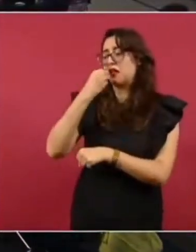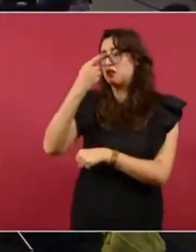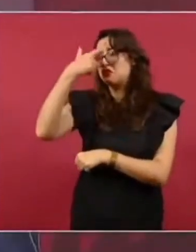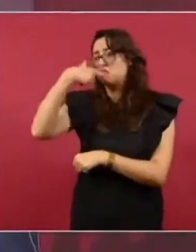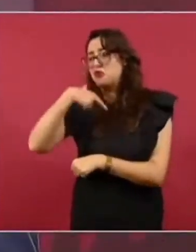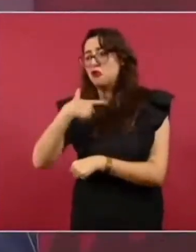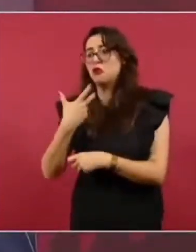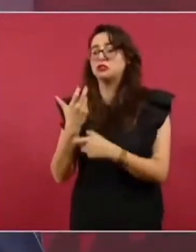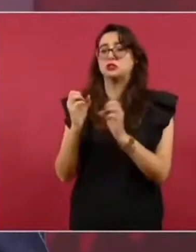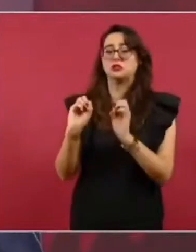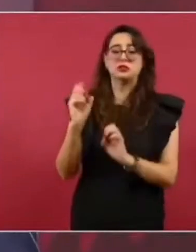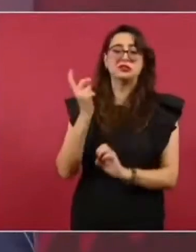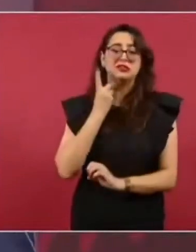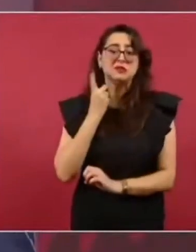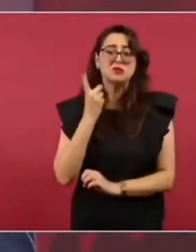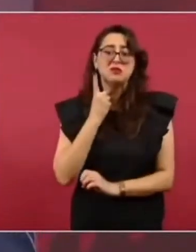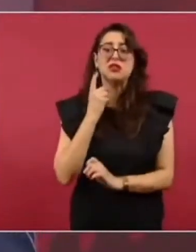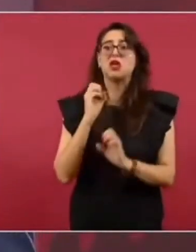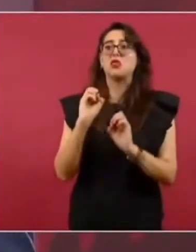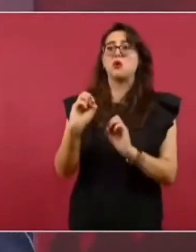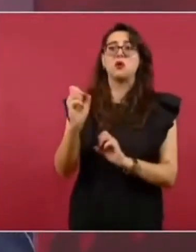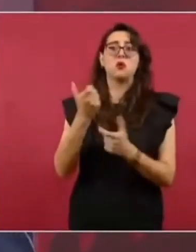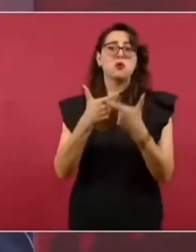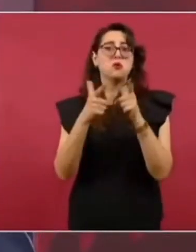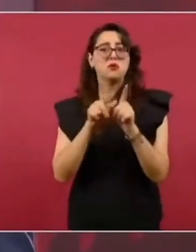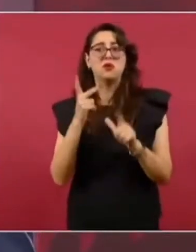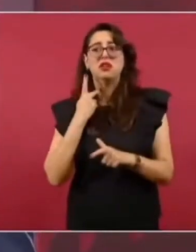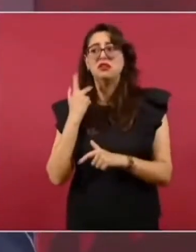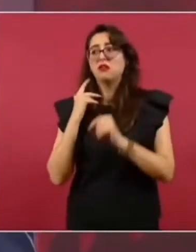diputados y dirigentes de partidos